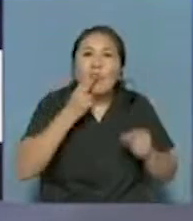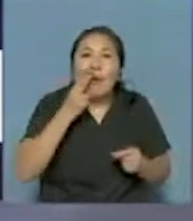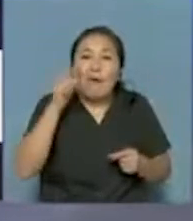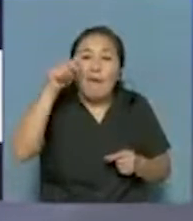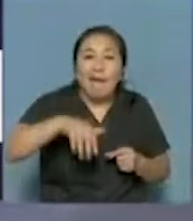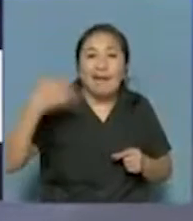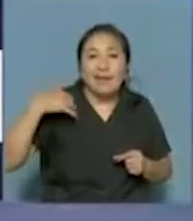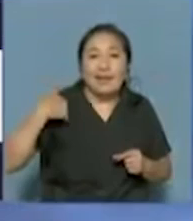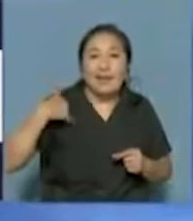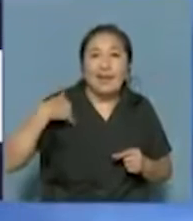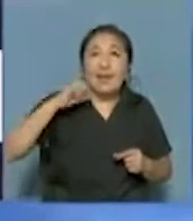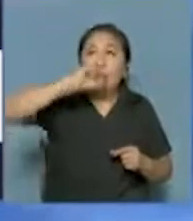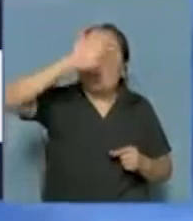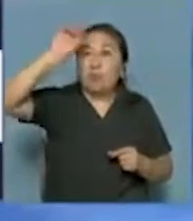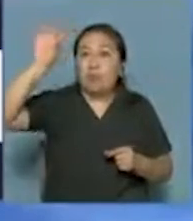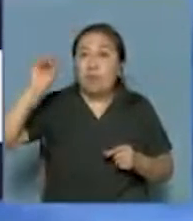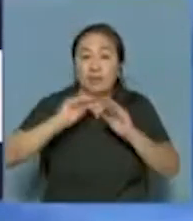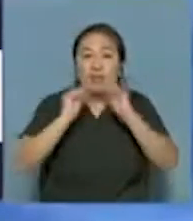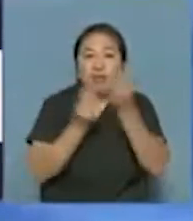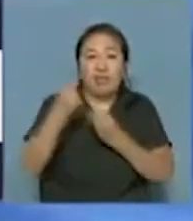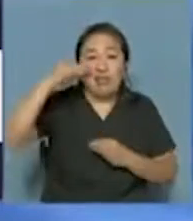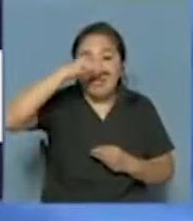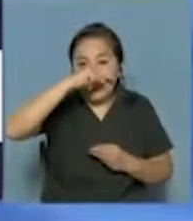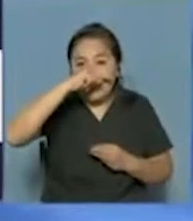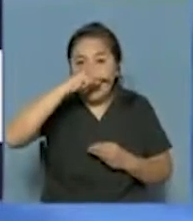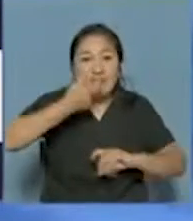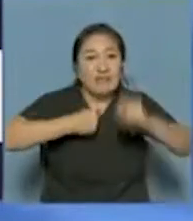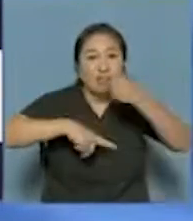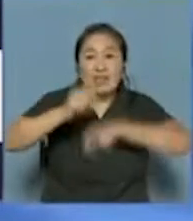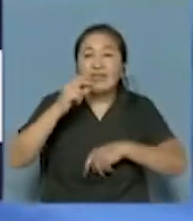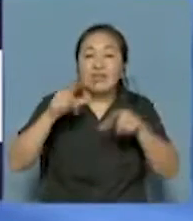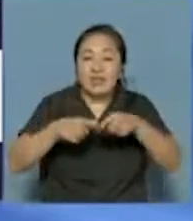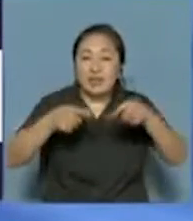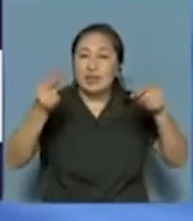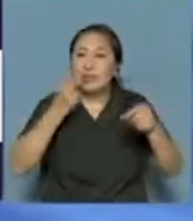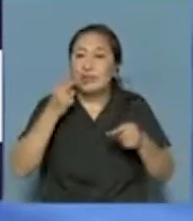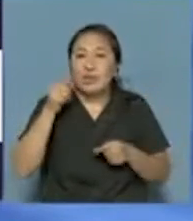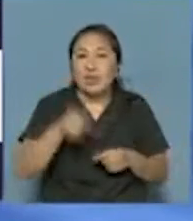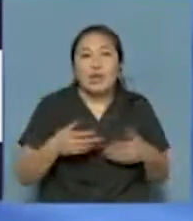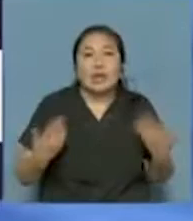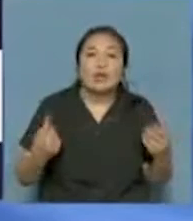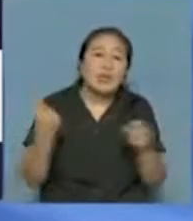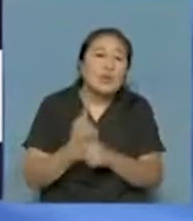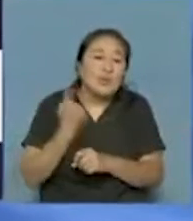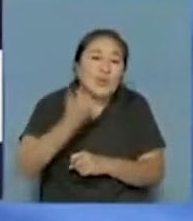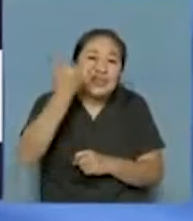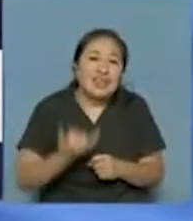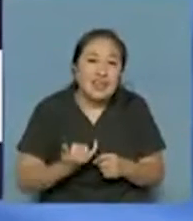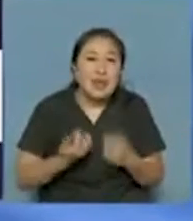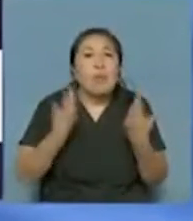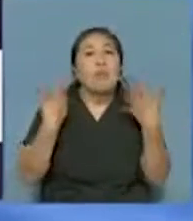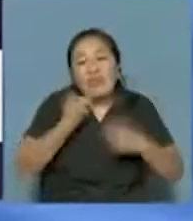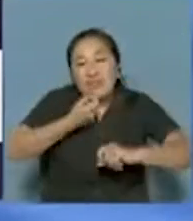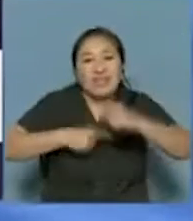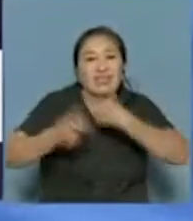porque son siete provincias que viven de esto, y las siete provincias exportamos. Entonces, esto es un crimen que tengamos la posibilidad de tener una demanda, la